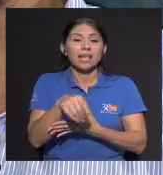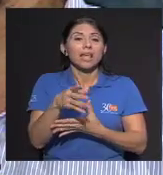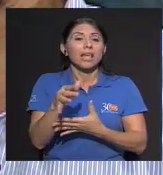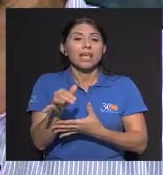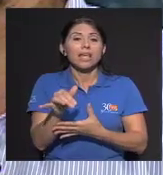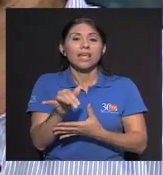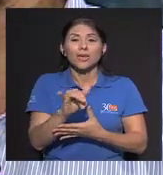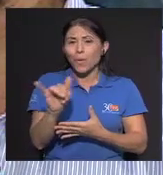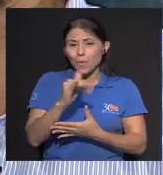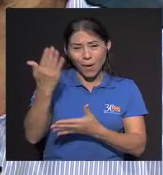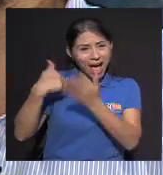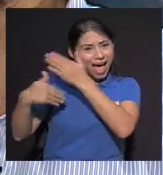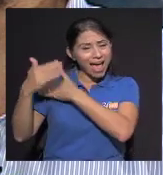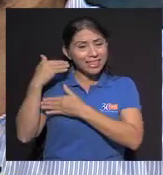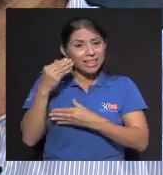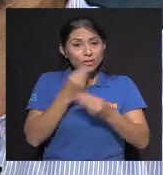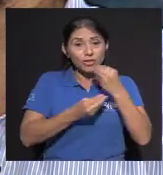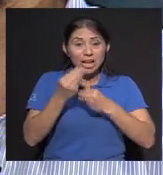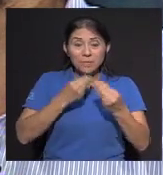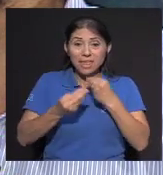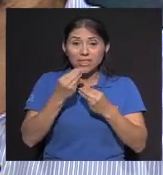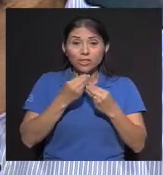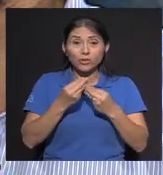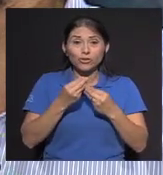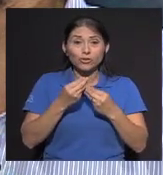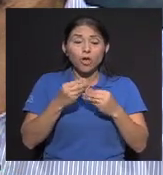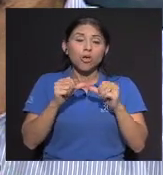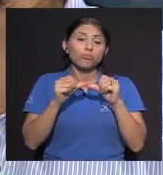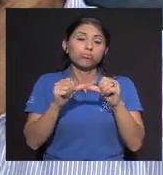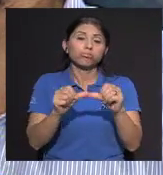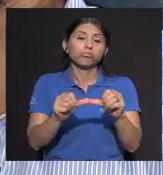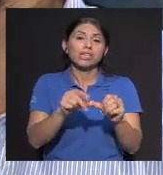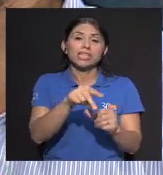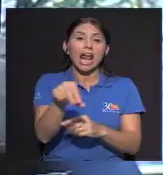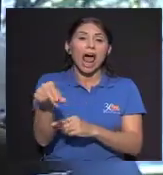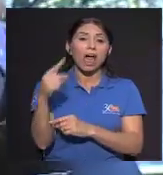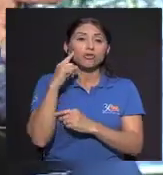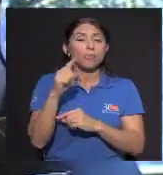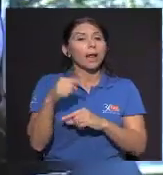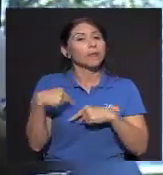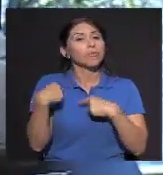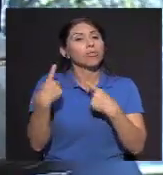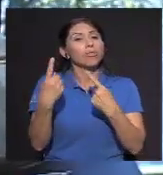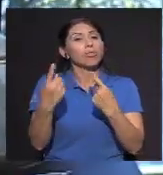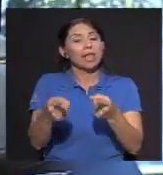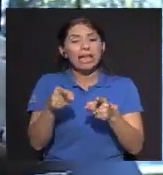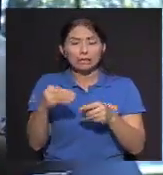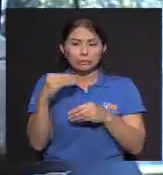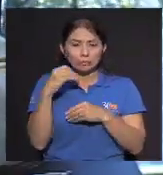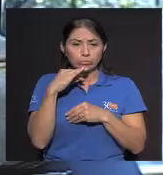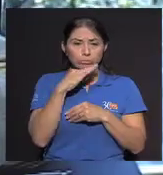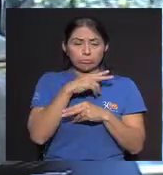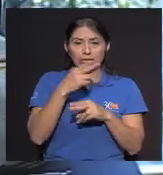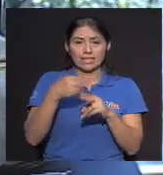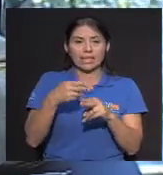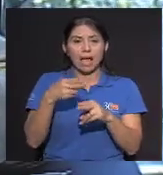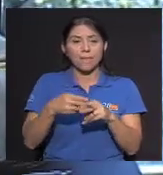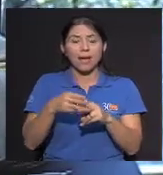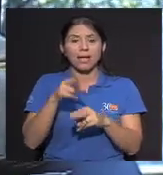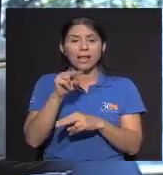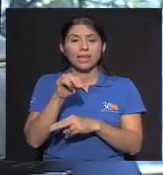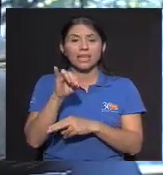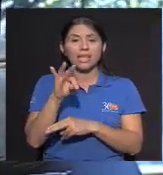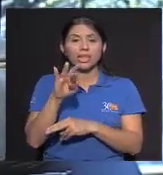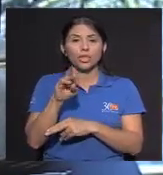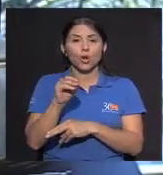Y como Conservamos Los alimentos En épocas pasadas Salados Traían Contaminantes Que se llaman